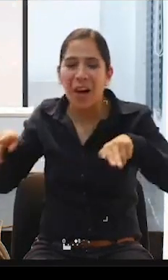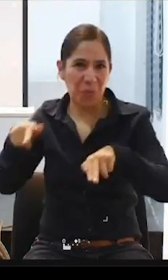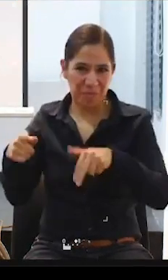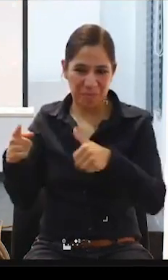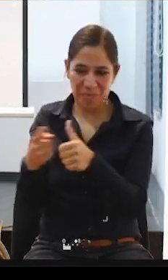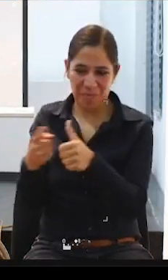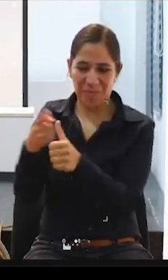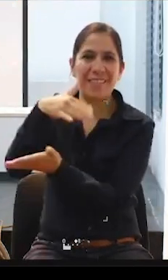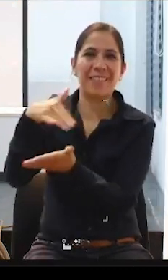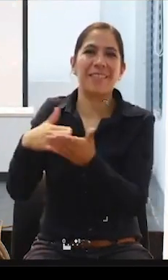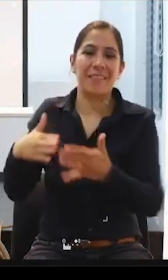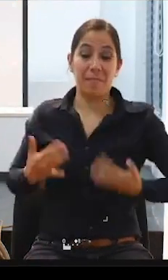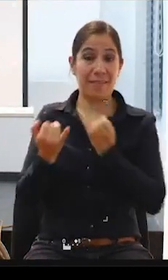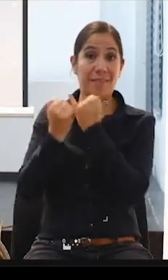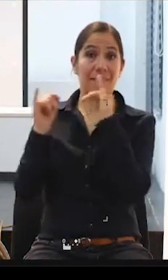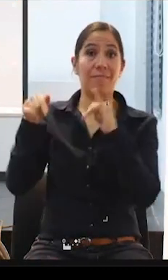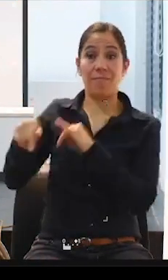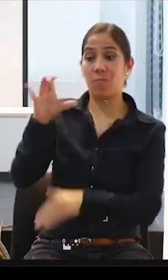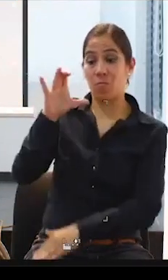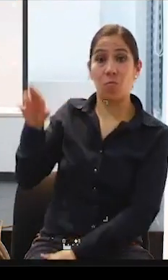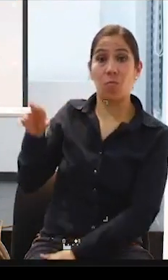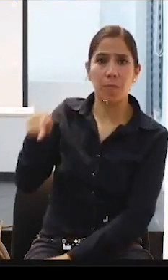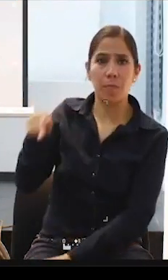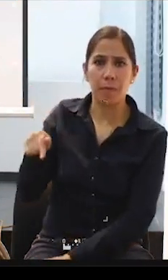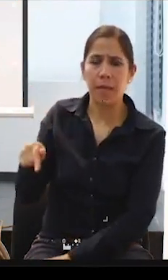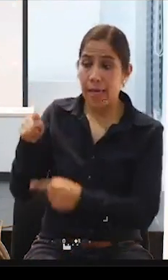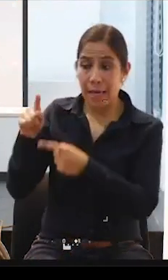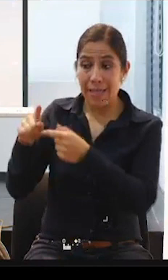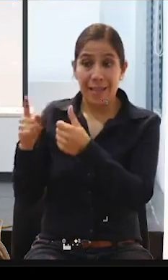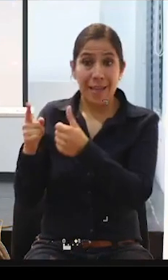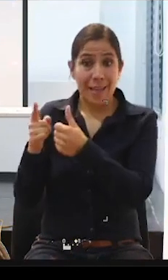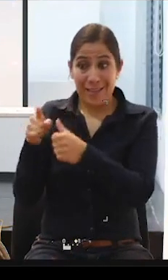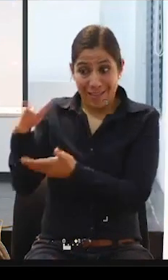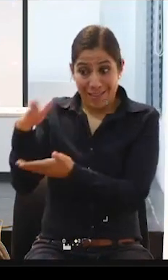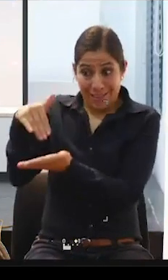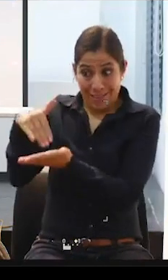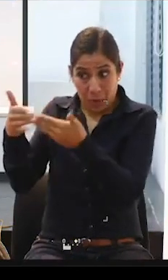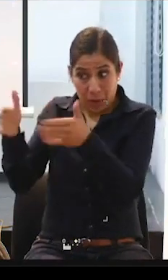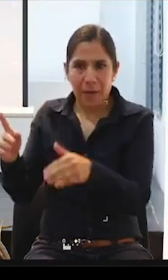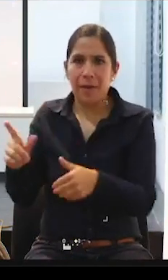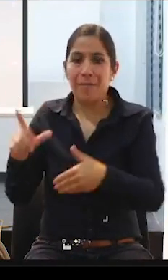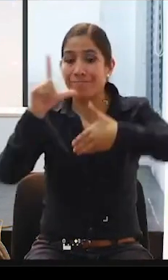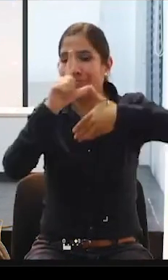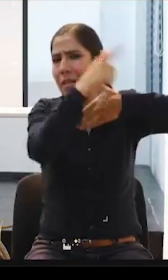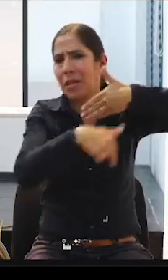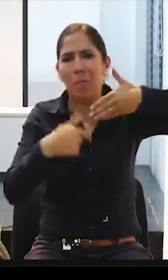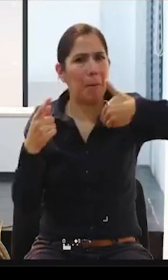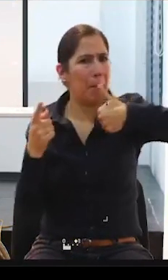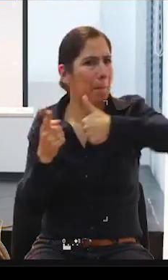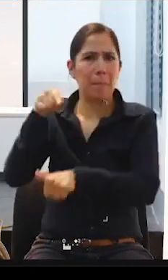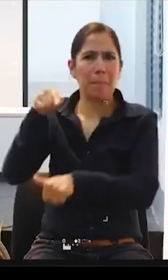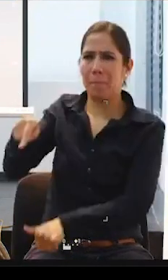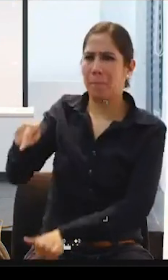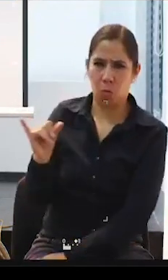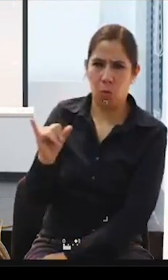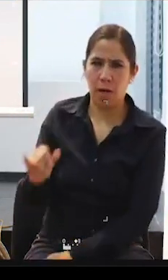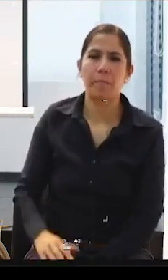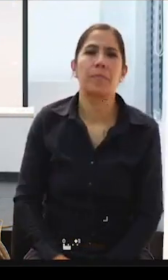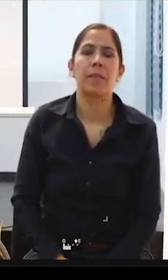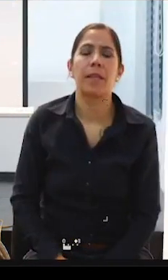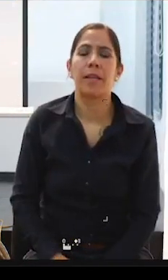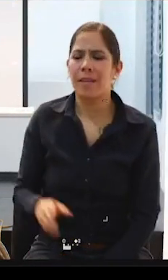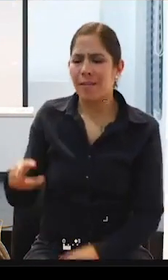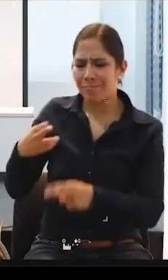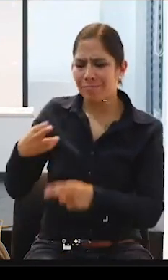independiente en Costa Rica, y como les digo, también en Latinoamérica. Y, bueno, este de nombre Morfo, ¿verdad?, nosotros siempre